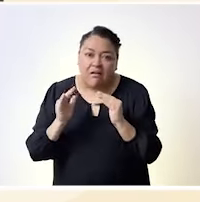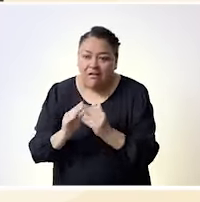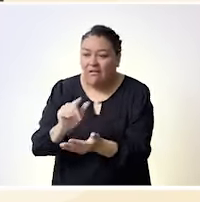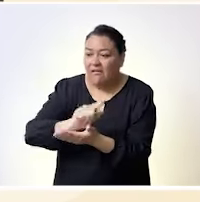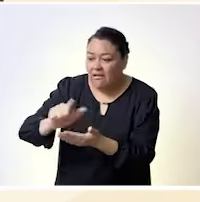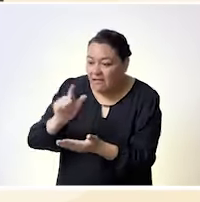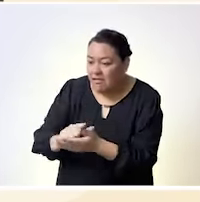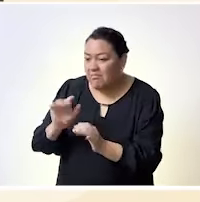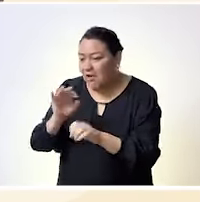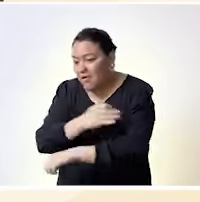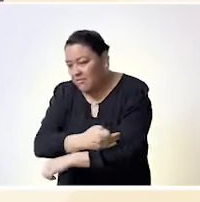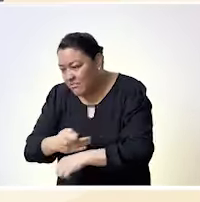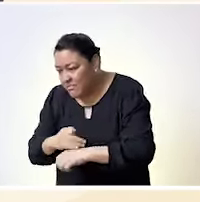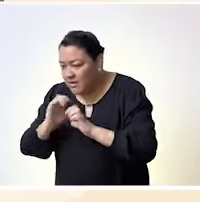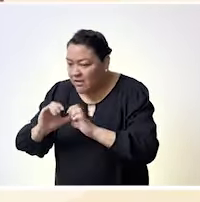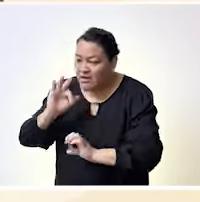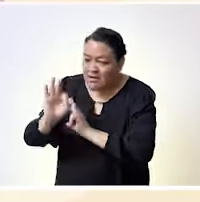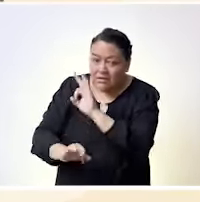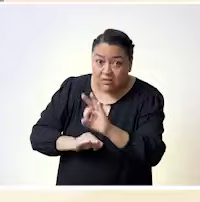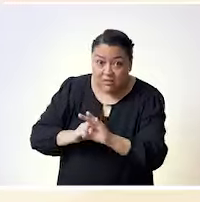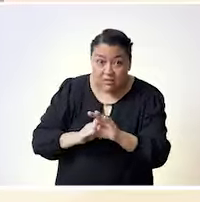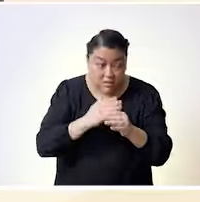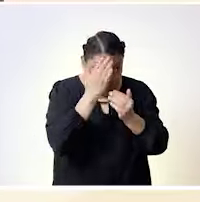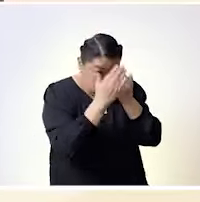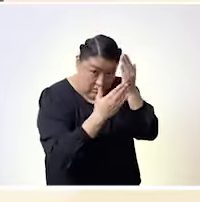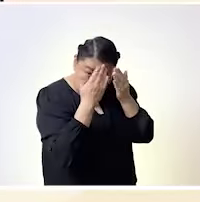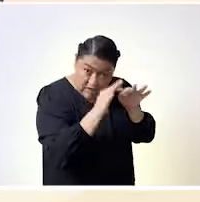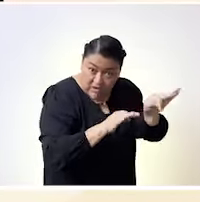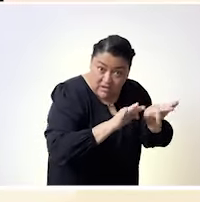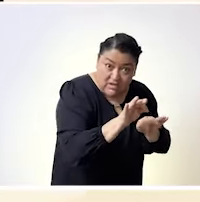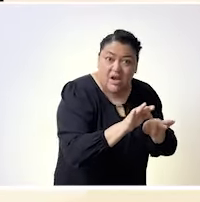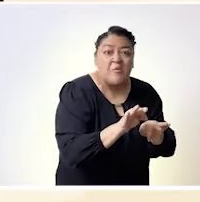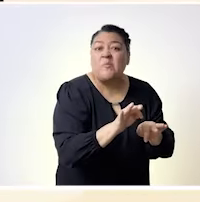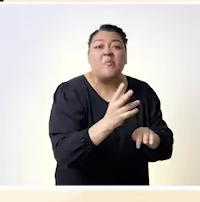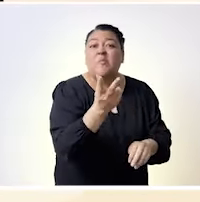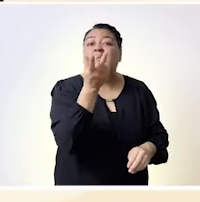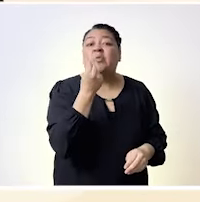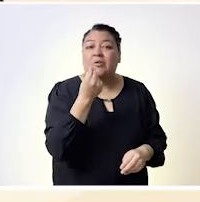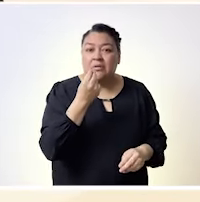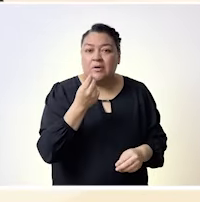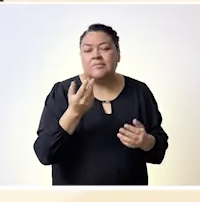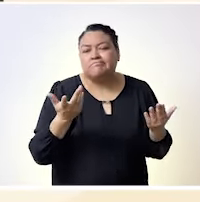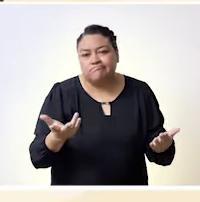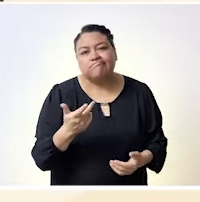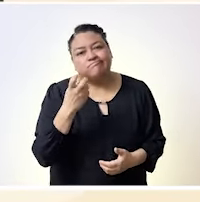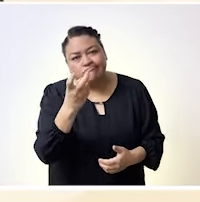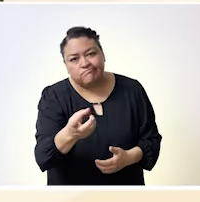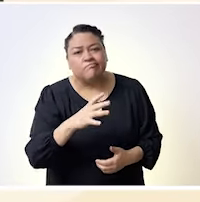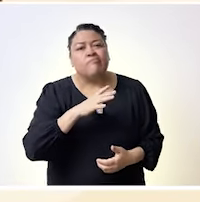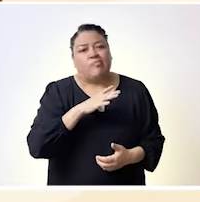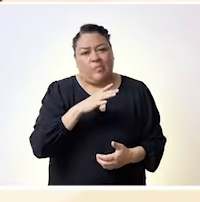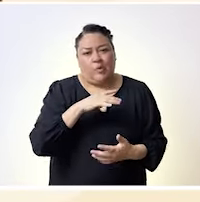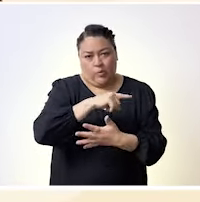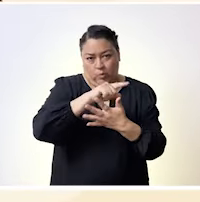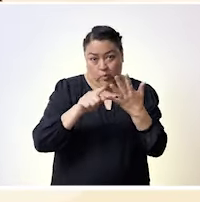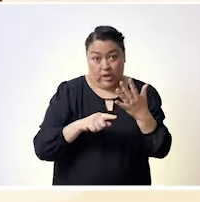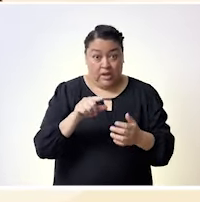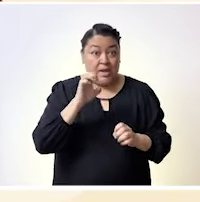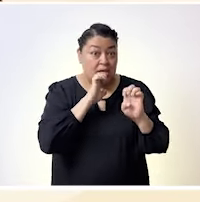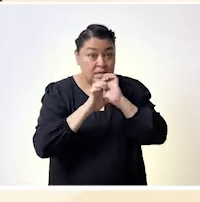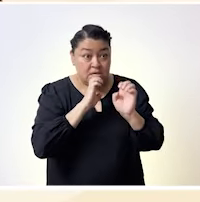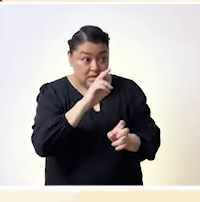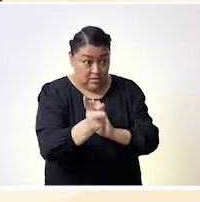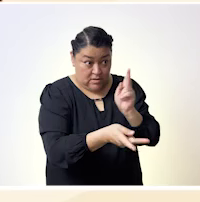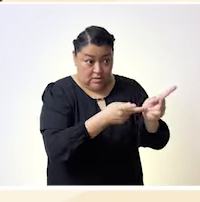por encima de oportunidades laborales o educativas, solo por mencionar algunos ejemplos. Al respecto, la